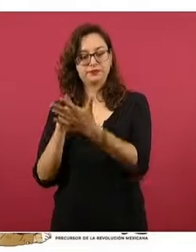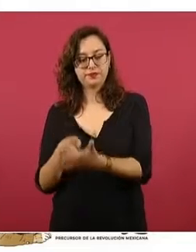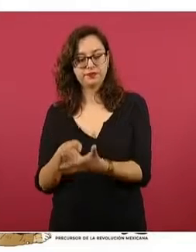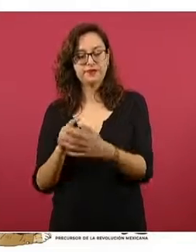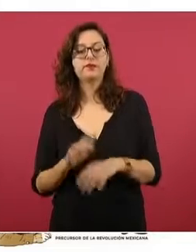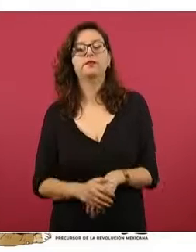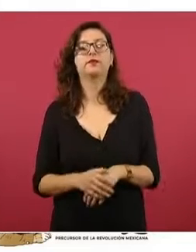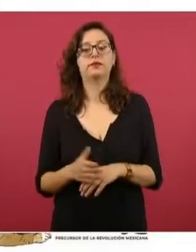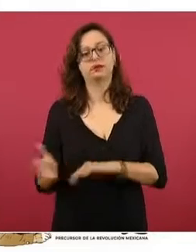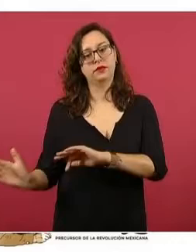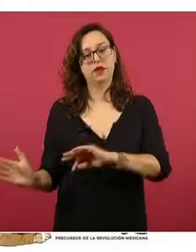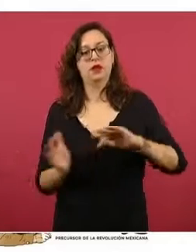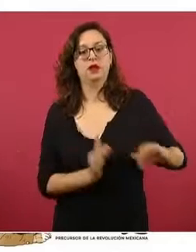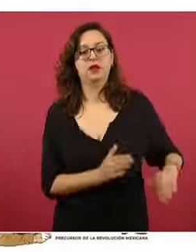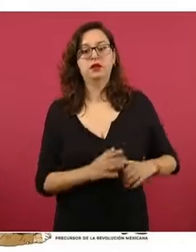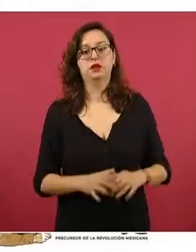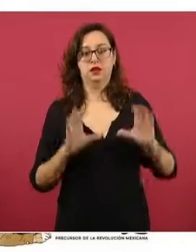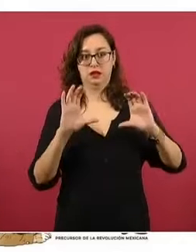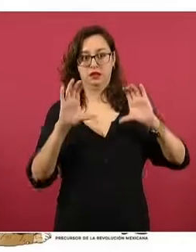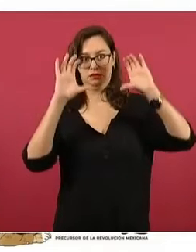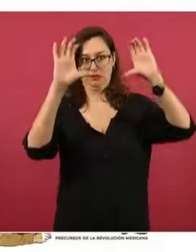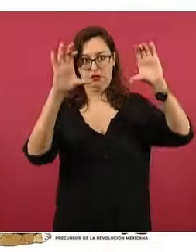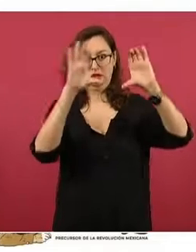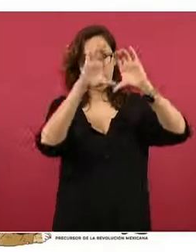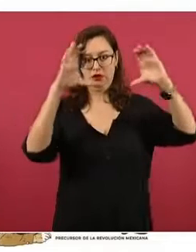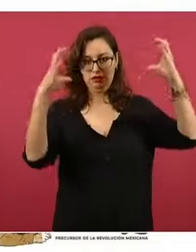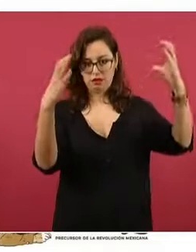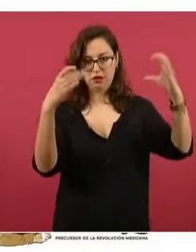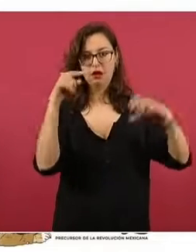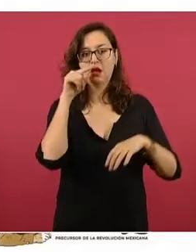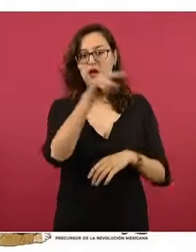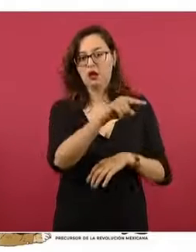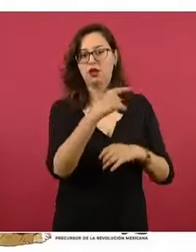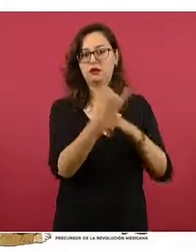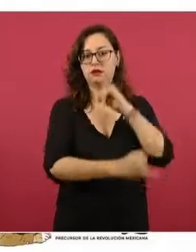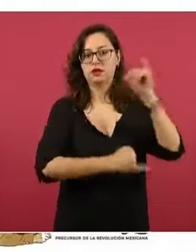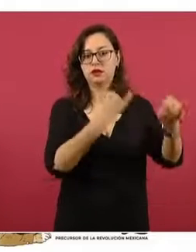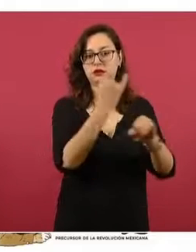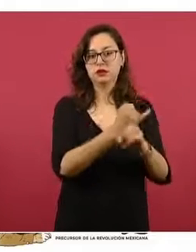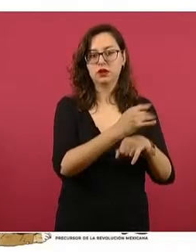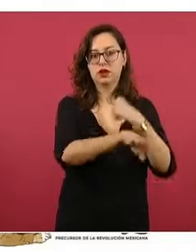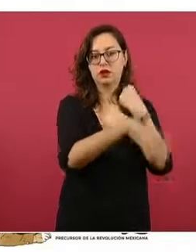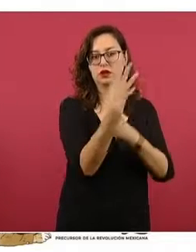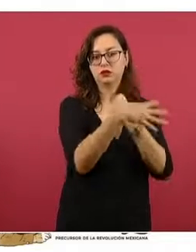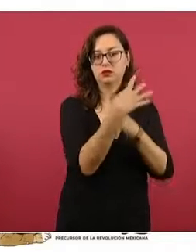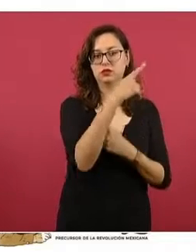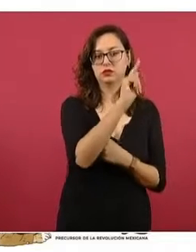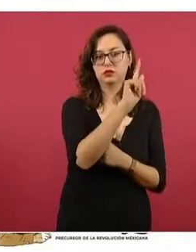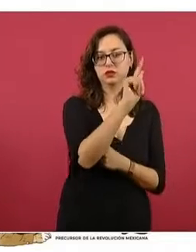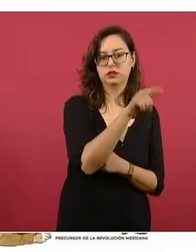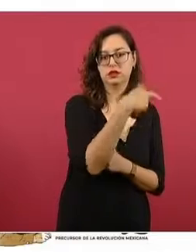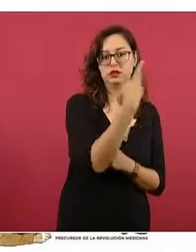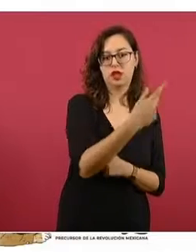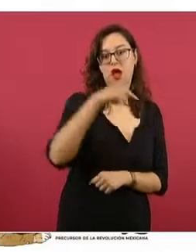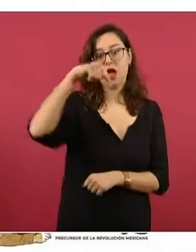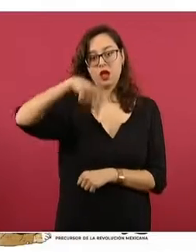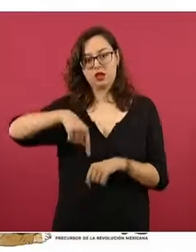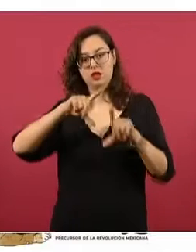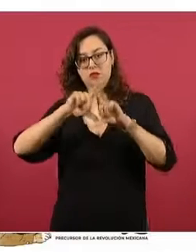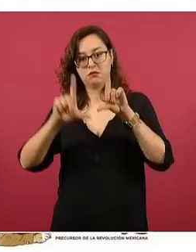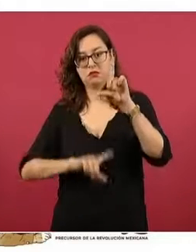tanques estacionarios, 14 pesos 78 centavos el precio internacional, mientras que el precio promedio de las